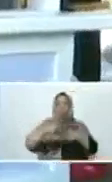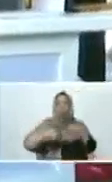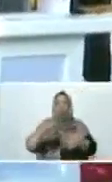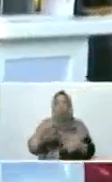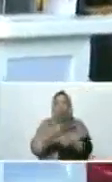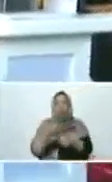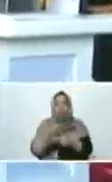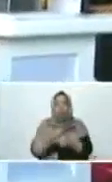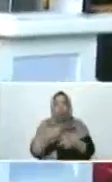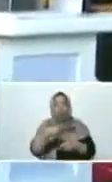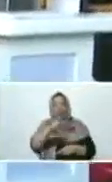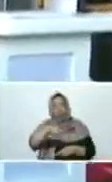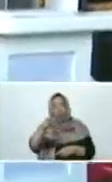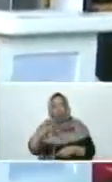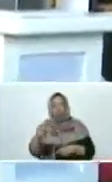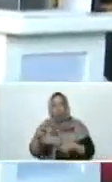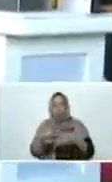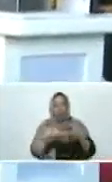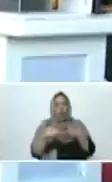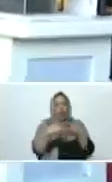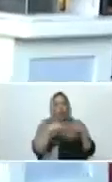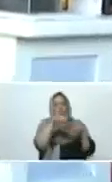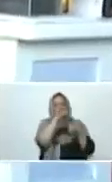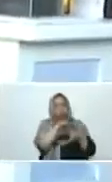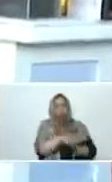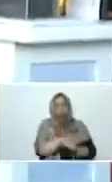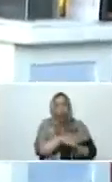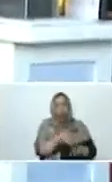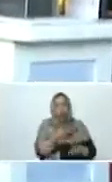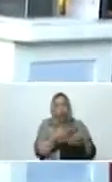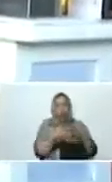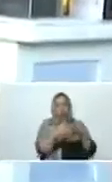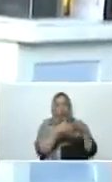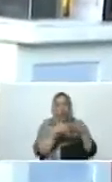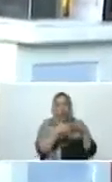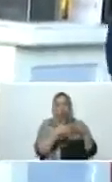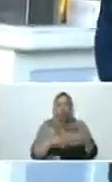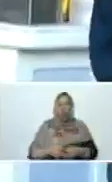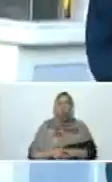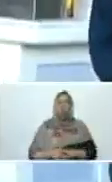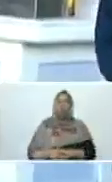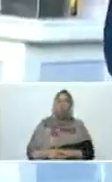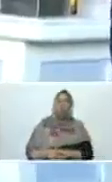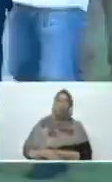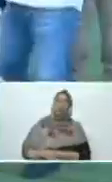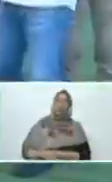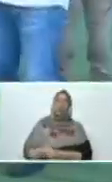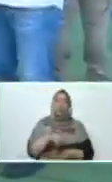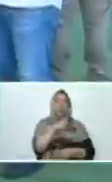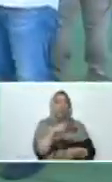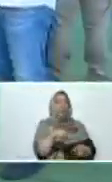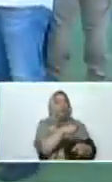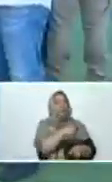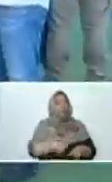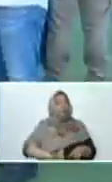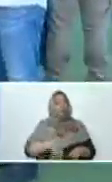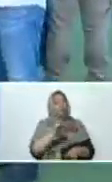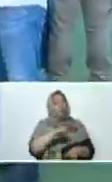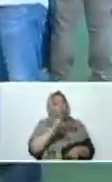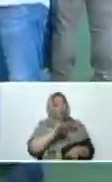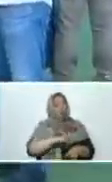venciendo las sanciones criminales. Así lo digo. Pedro. Presidente, tal como usted lo dice, 70 años